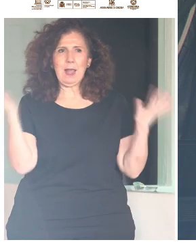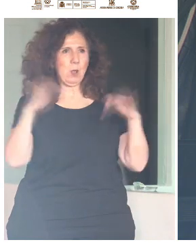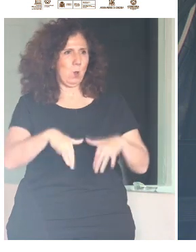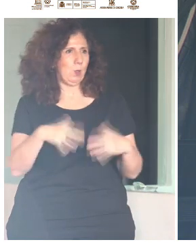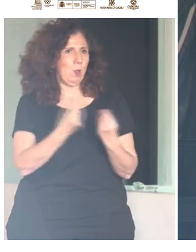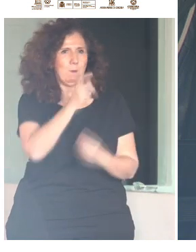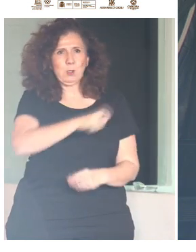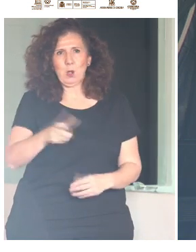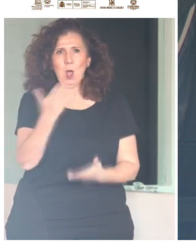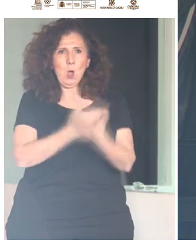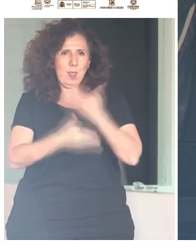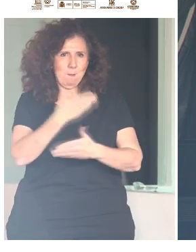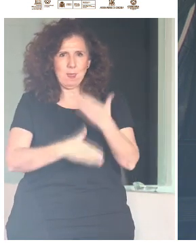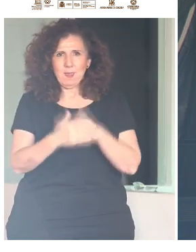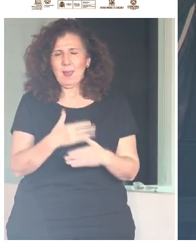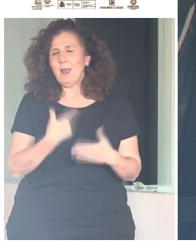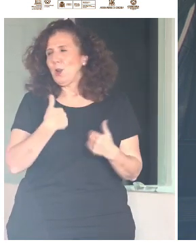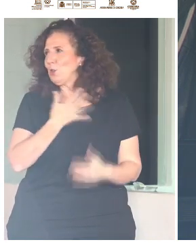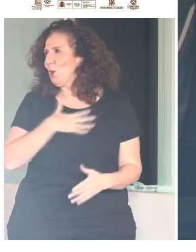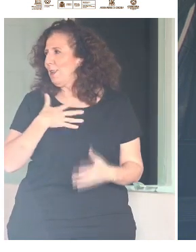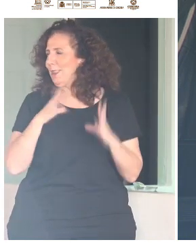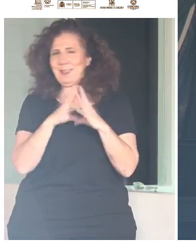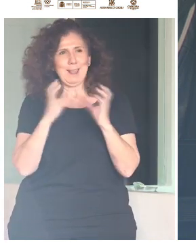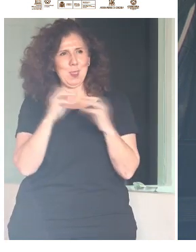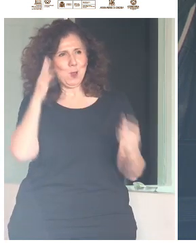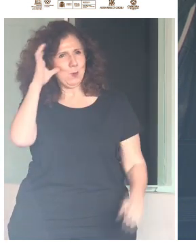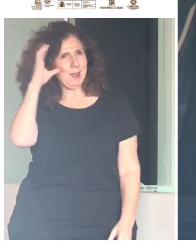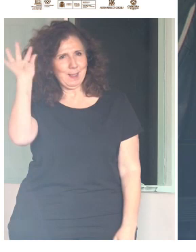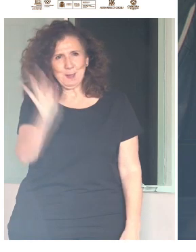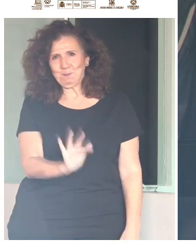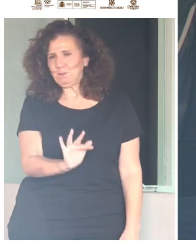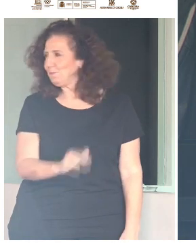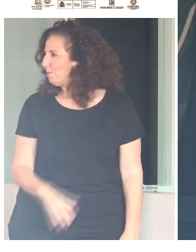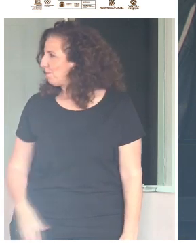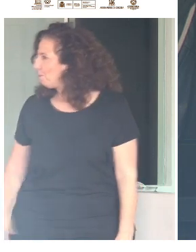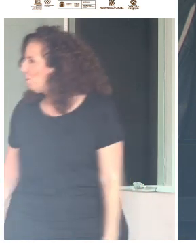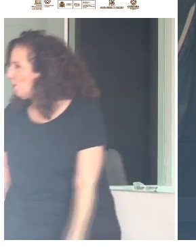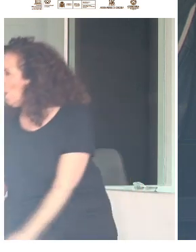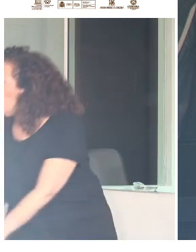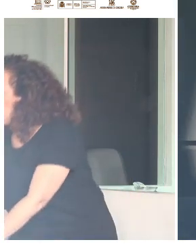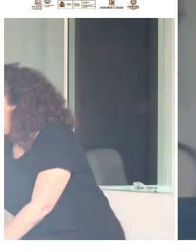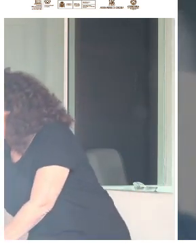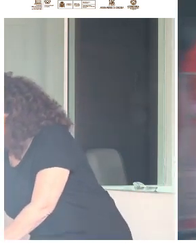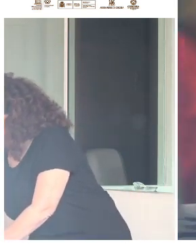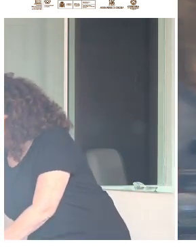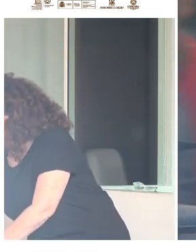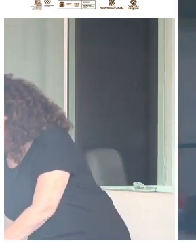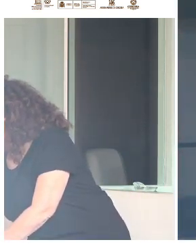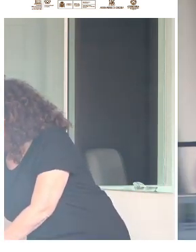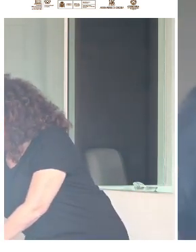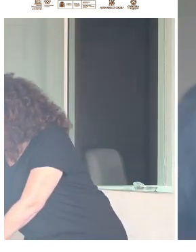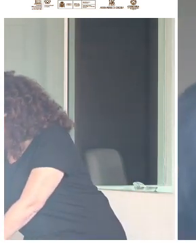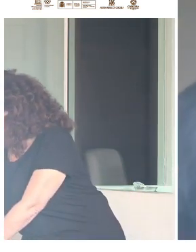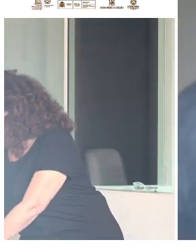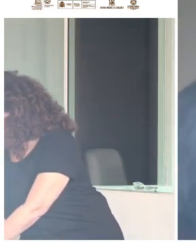con discapacidad. Jesús, estamos deseando escucharte. Gracias. a